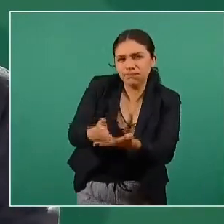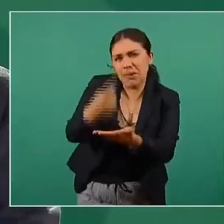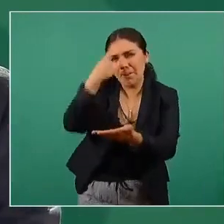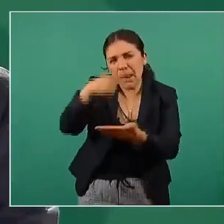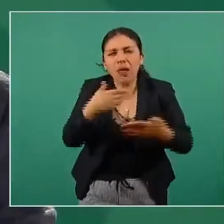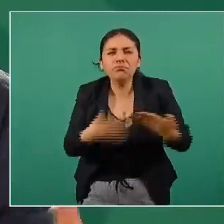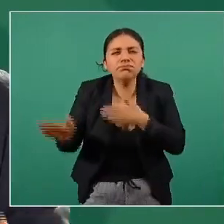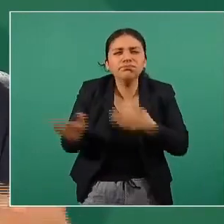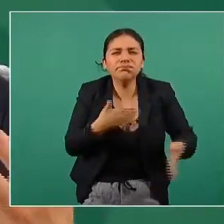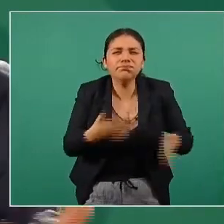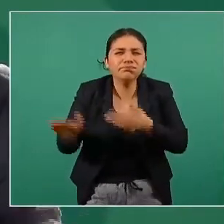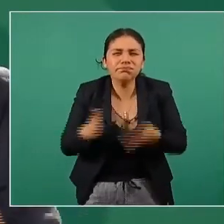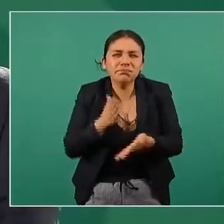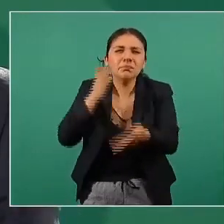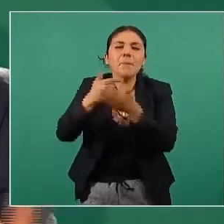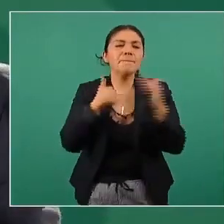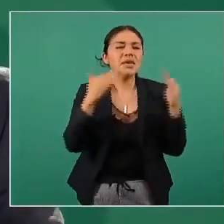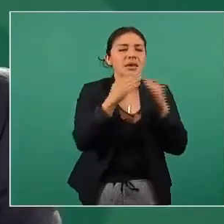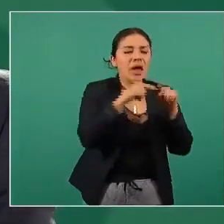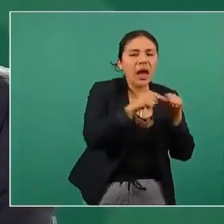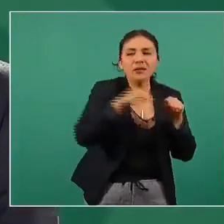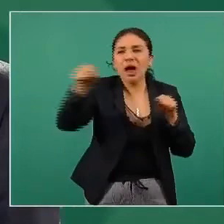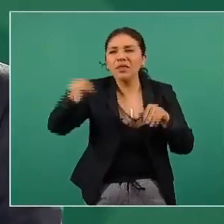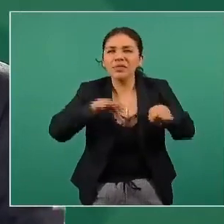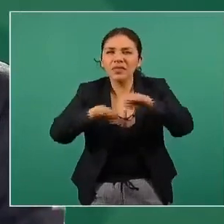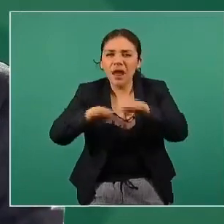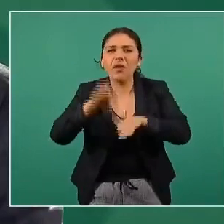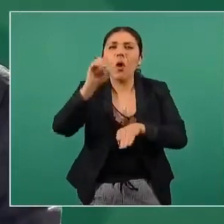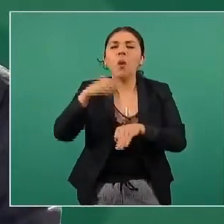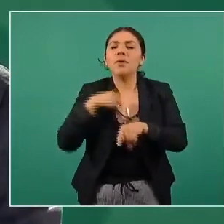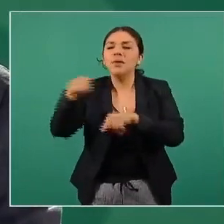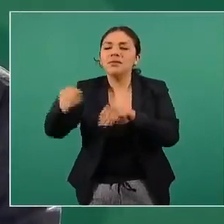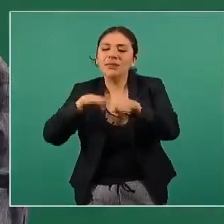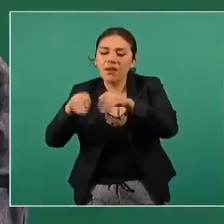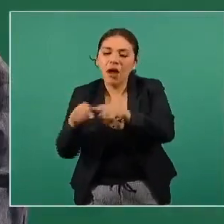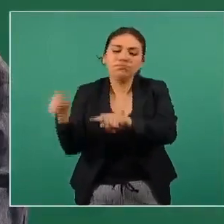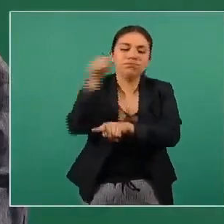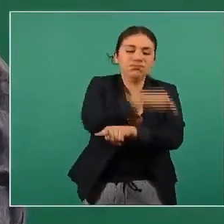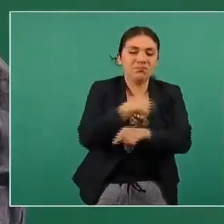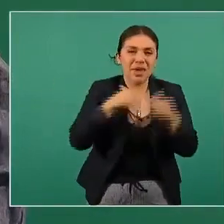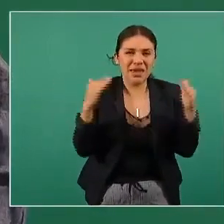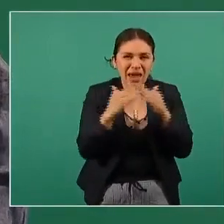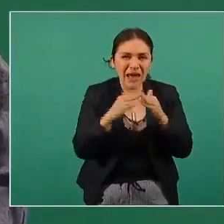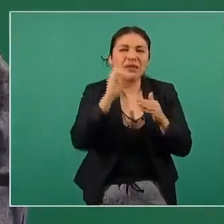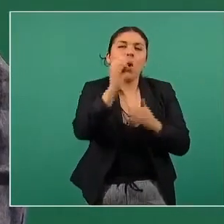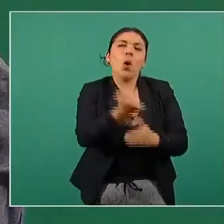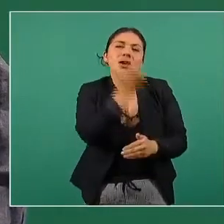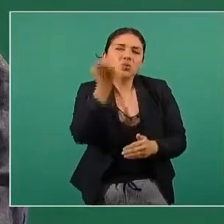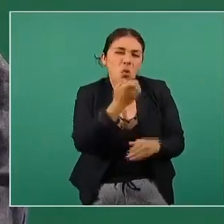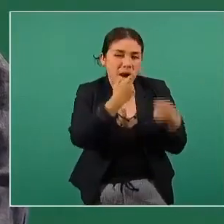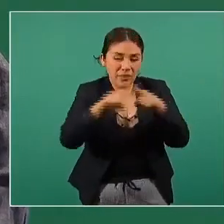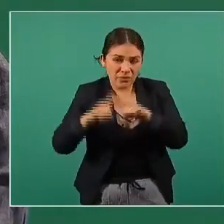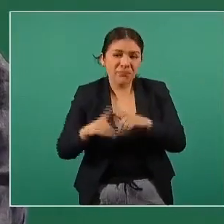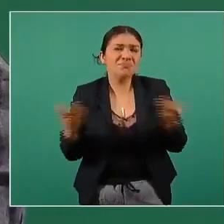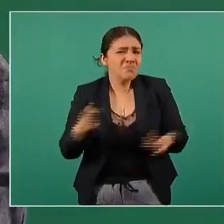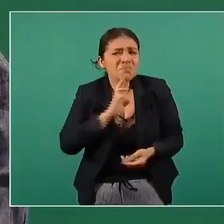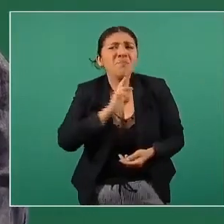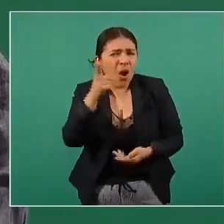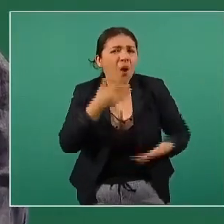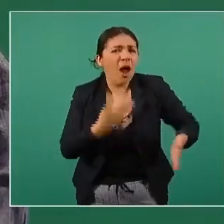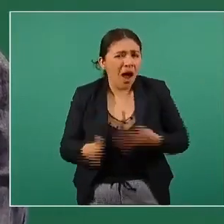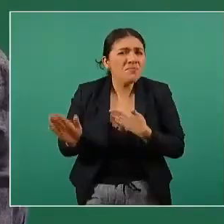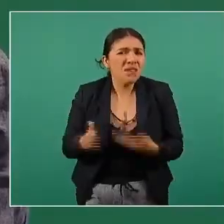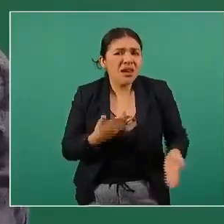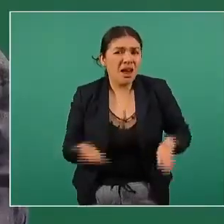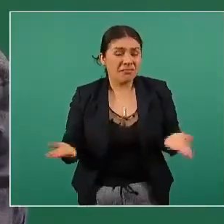llegar al siguiente sitio, de la casa al trabajo, del trabajo a la casa o a la escuela, es mejor caminar.